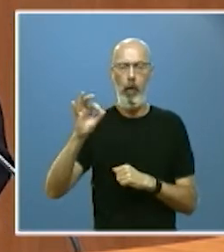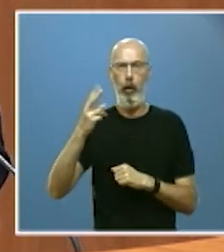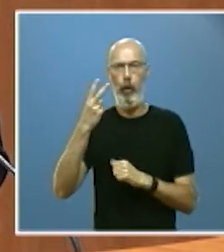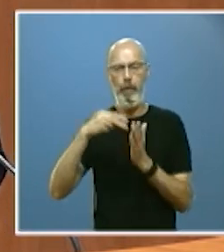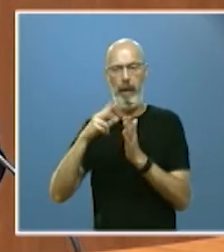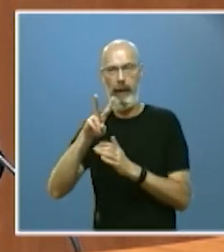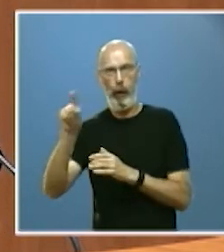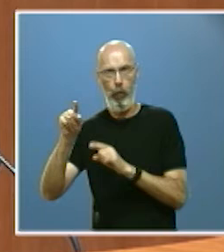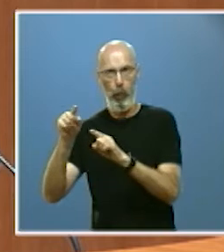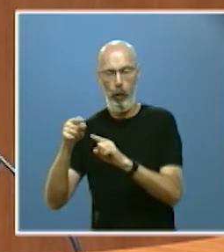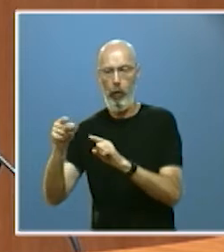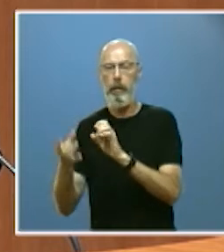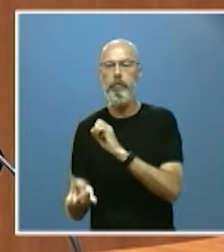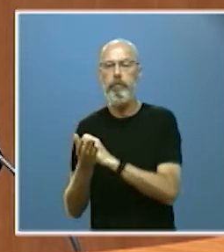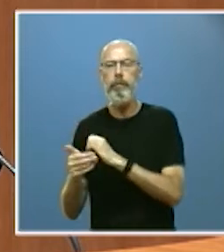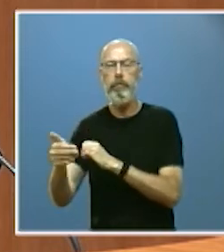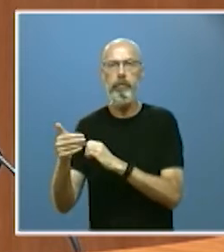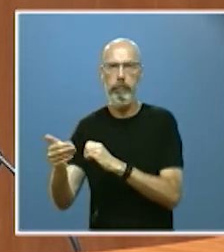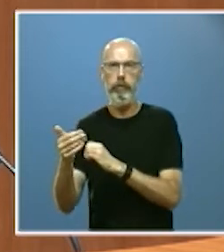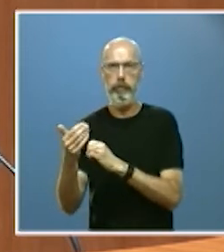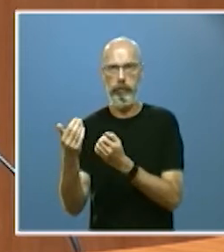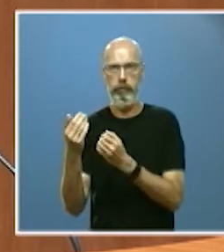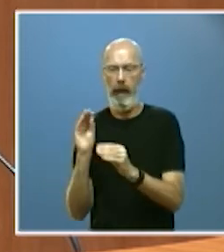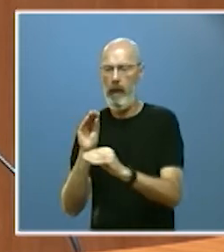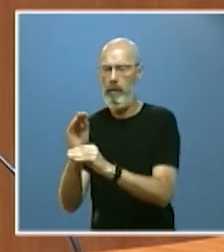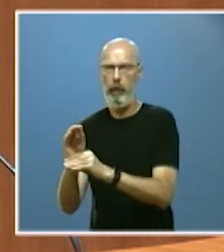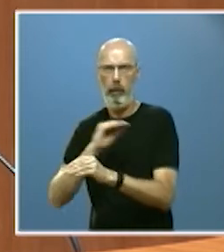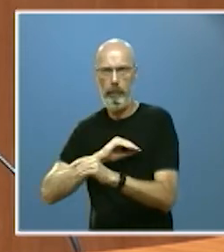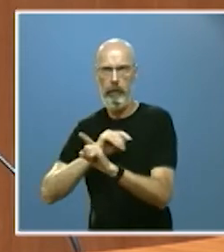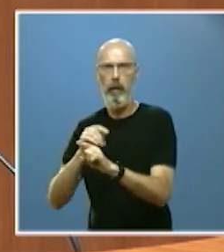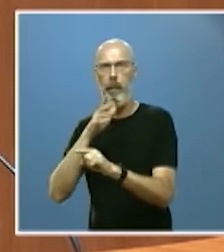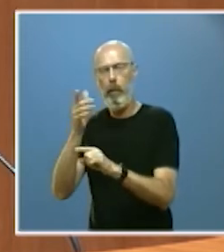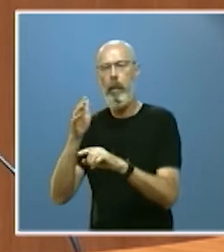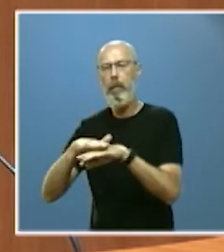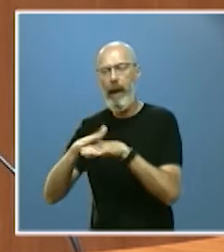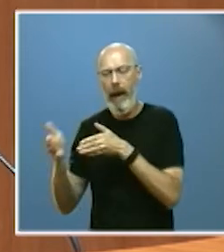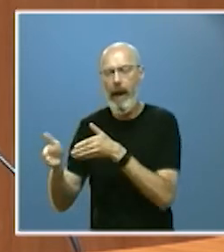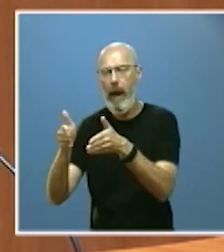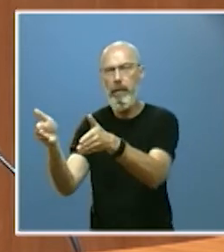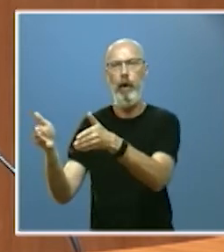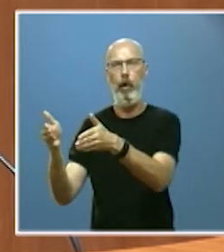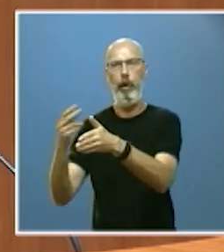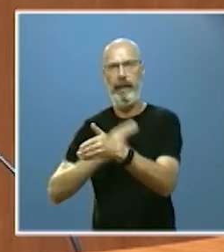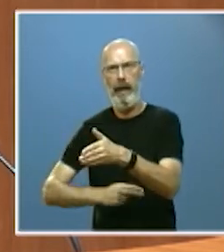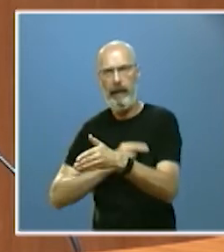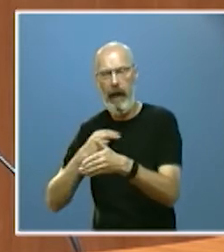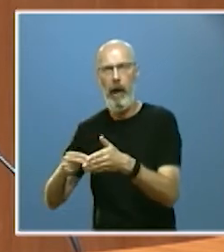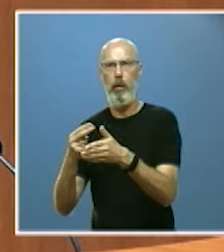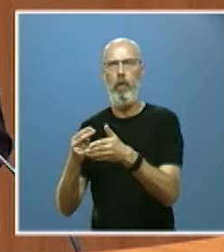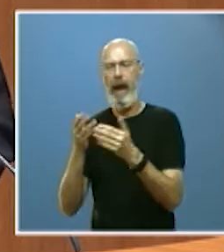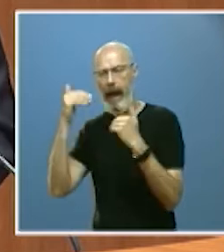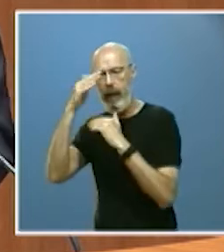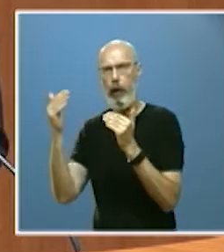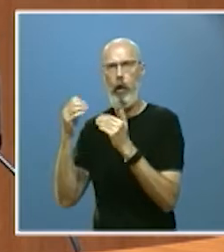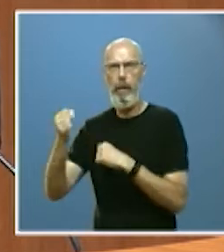millones de inversión destinados a la puesta en día de los caminos de Santiago y la atención al peregrino Entre las actuaciones de futuro cabe